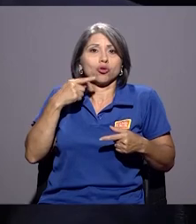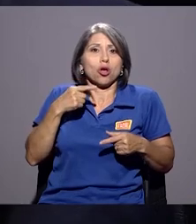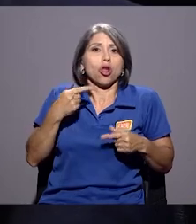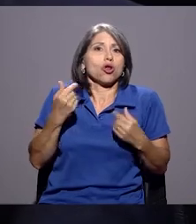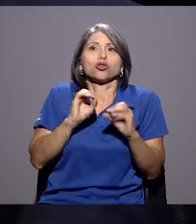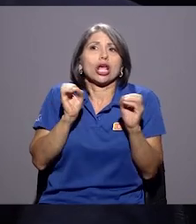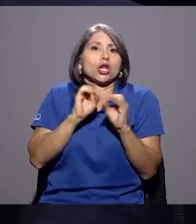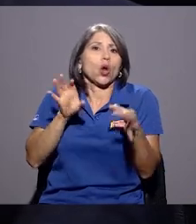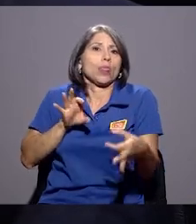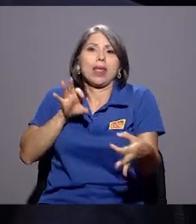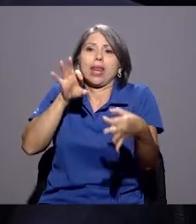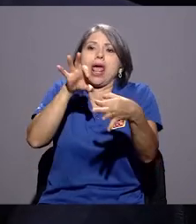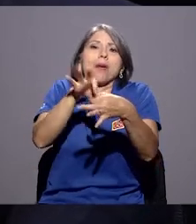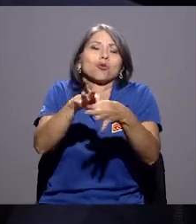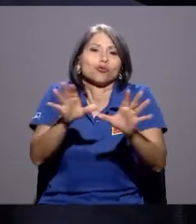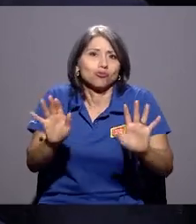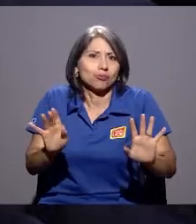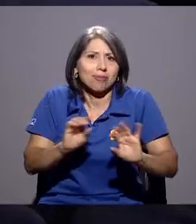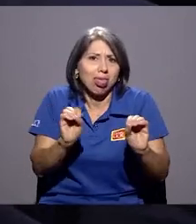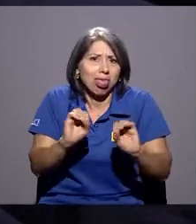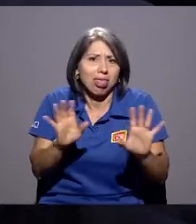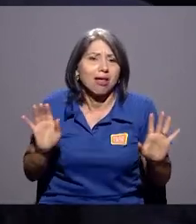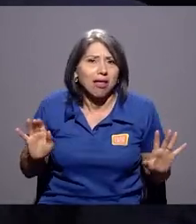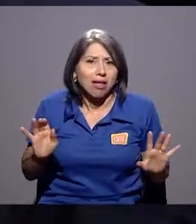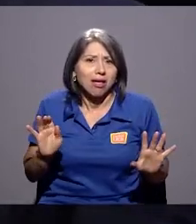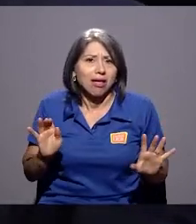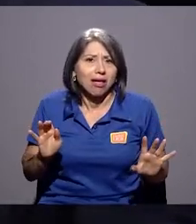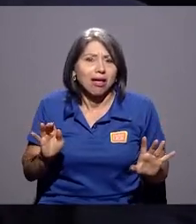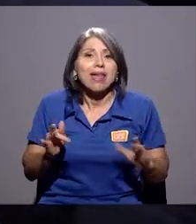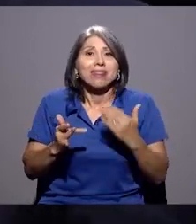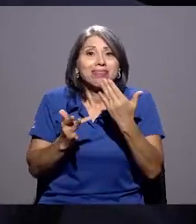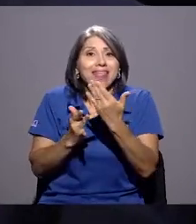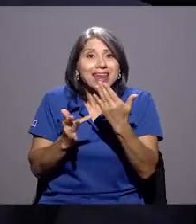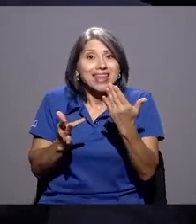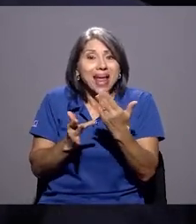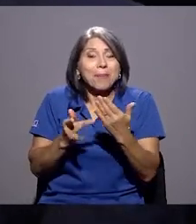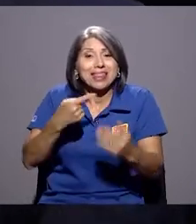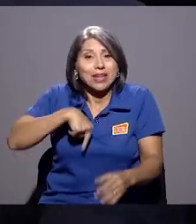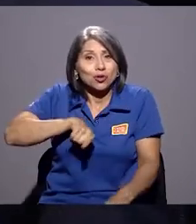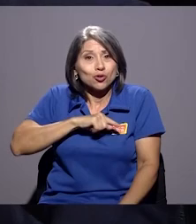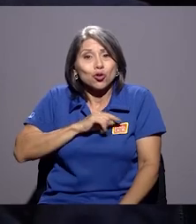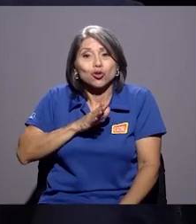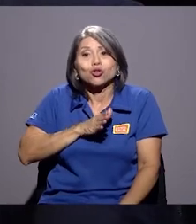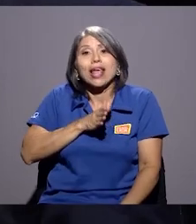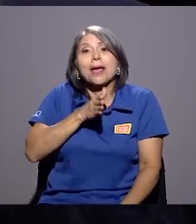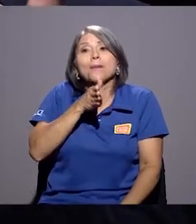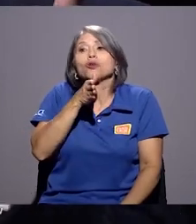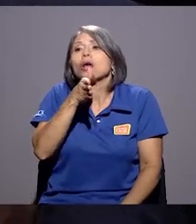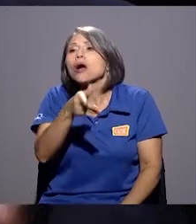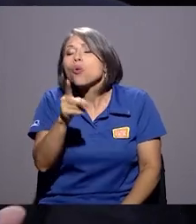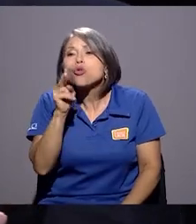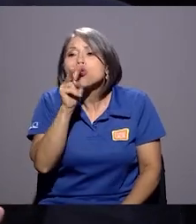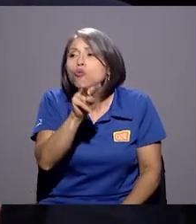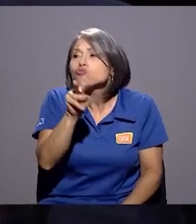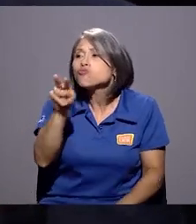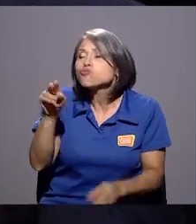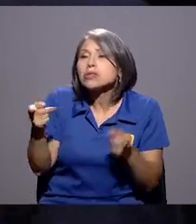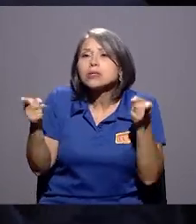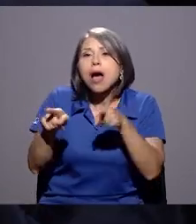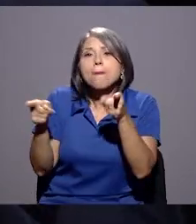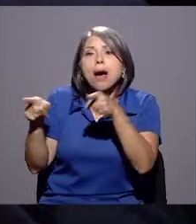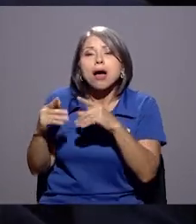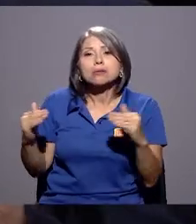decimos popularmente los ticos. Es decir, por los que técnicamente hemos acudido a referencias internacionales,